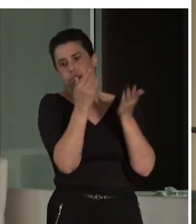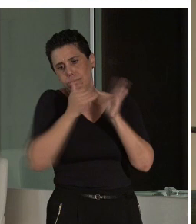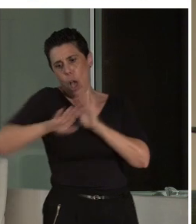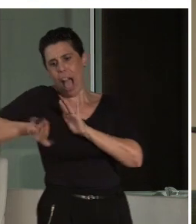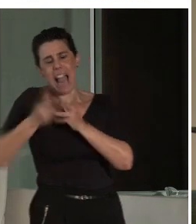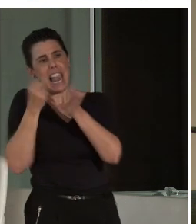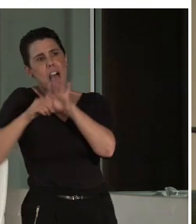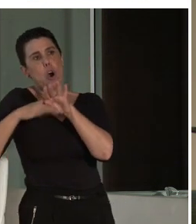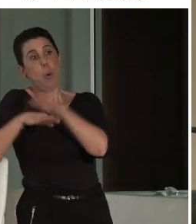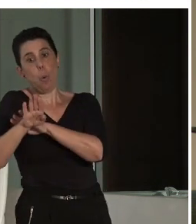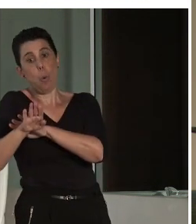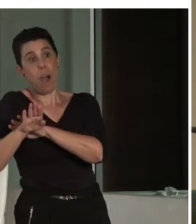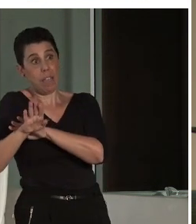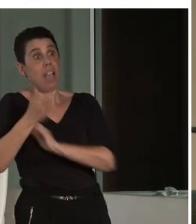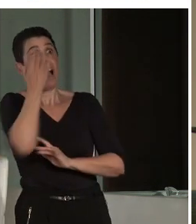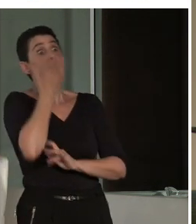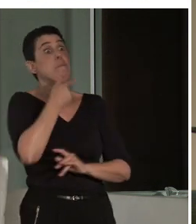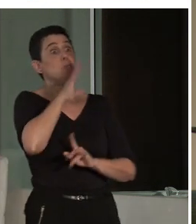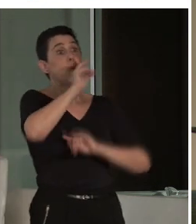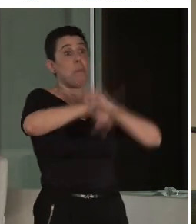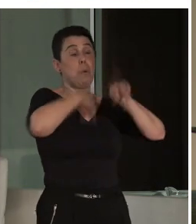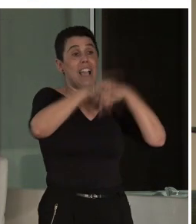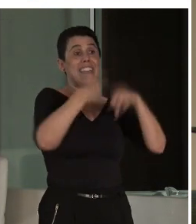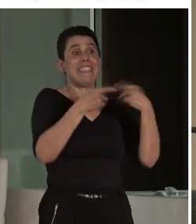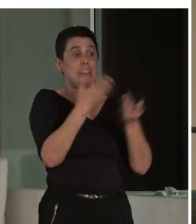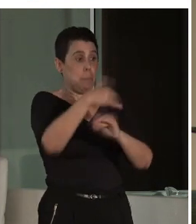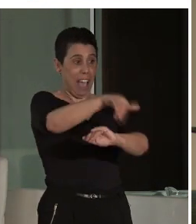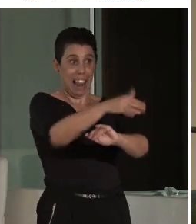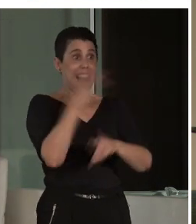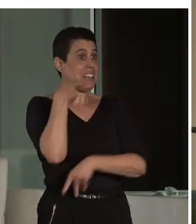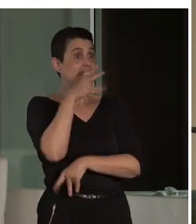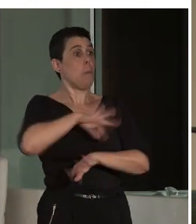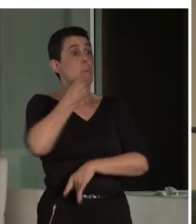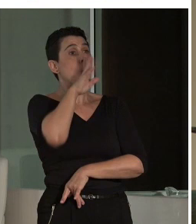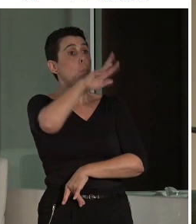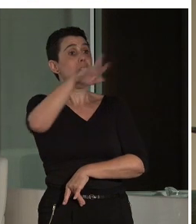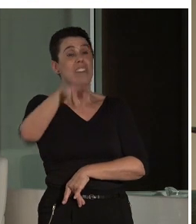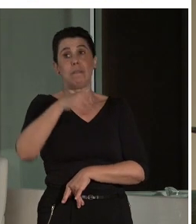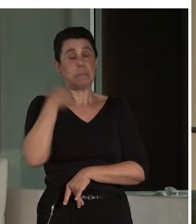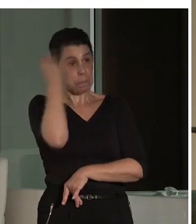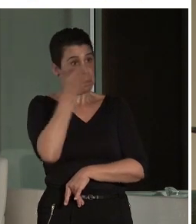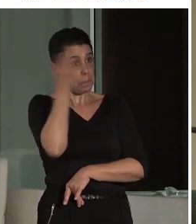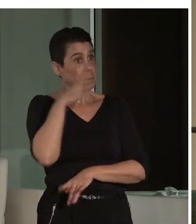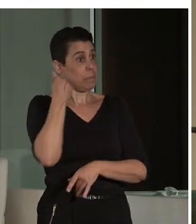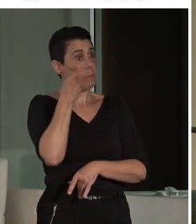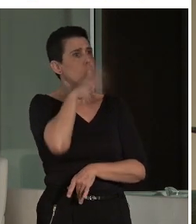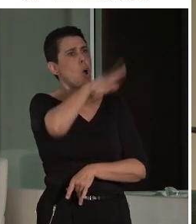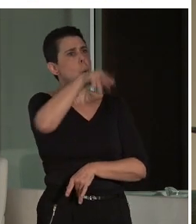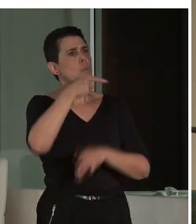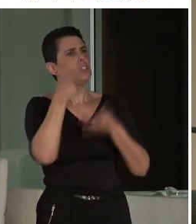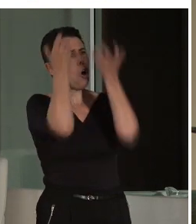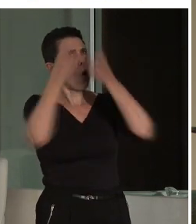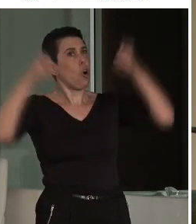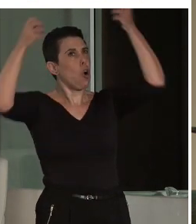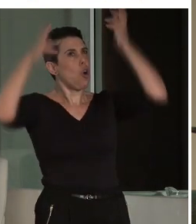se llevaba las piezas a la calle. Es decir, que a mí creo que los museos son fantásticos, son necesarios. El concepto del museo tradicional,